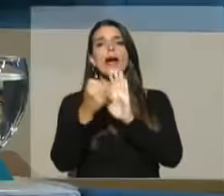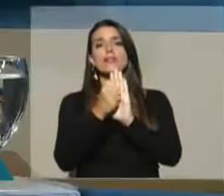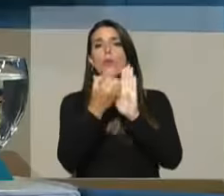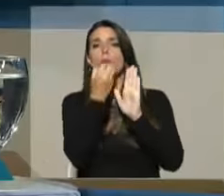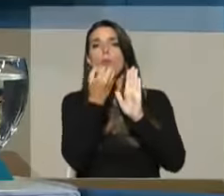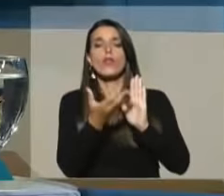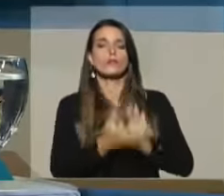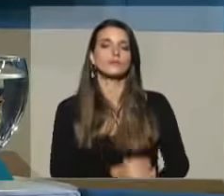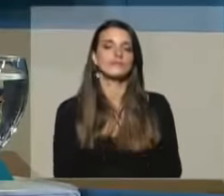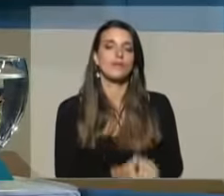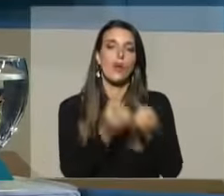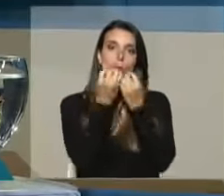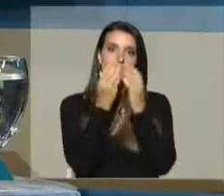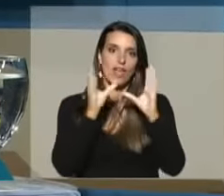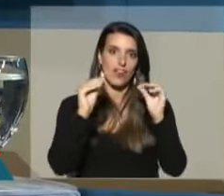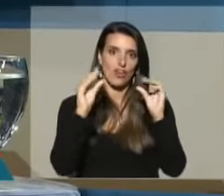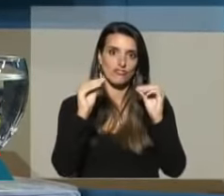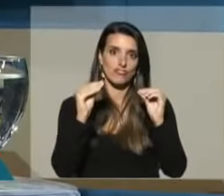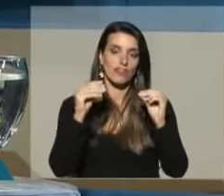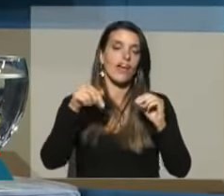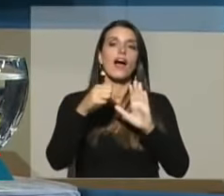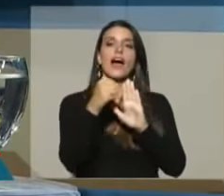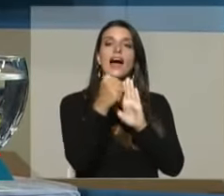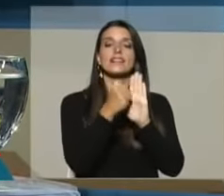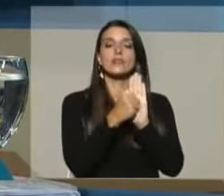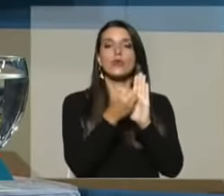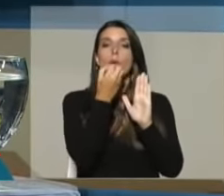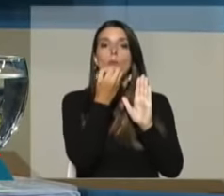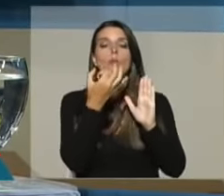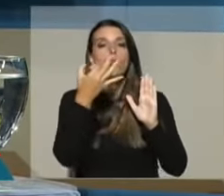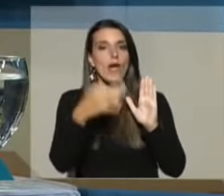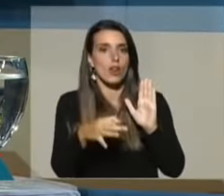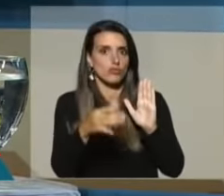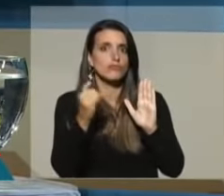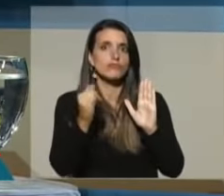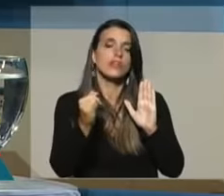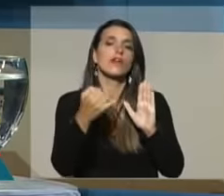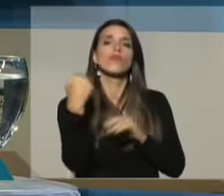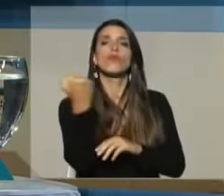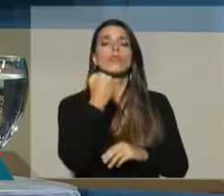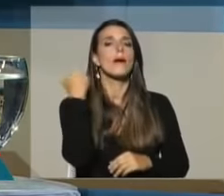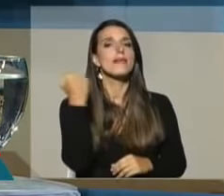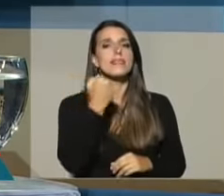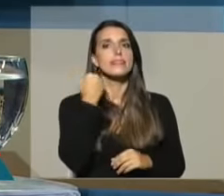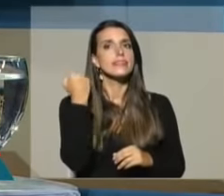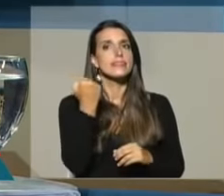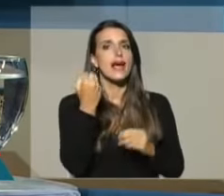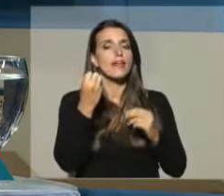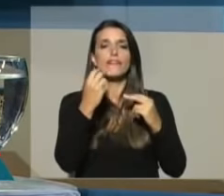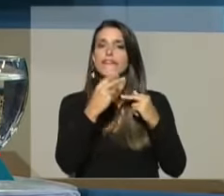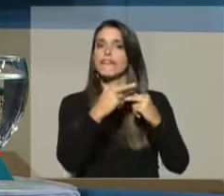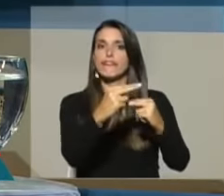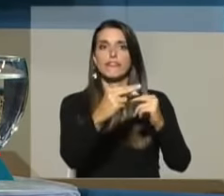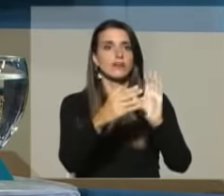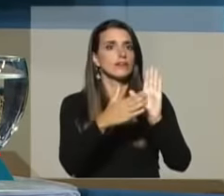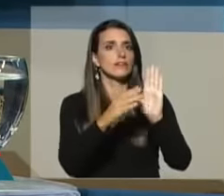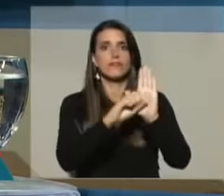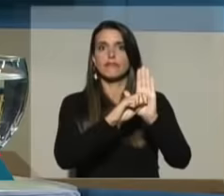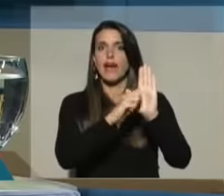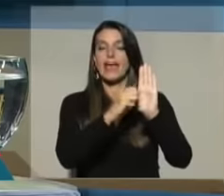artículos. Buenas noches. Estos artículos son buenos y son fundamentales que se mantengan vigentes,